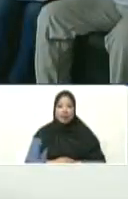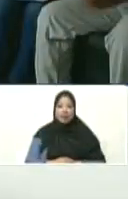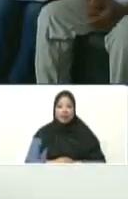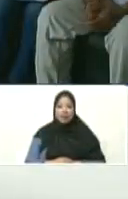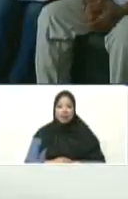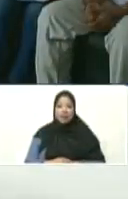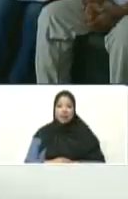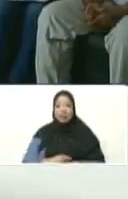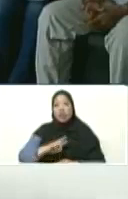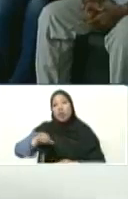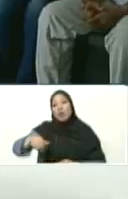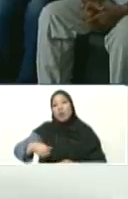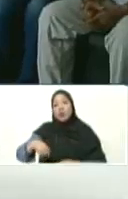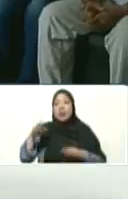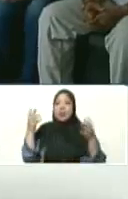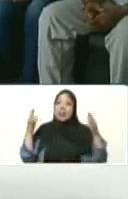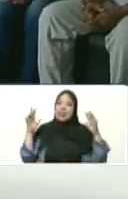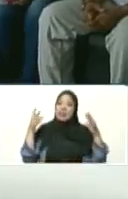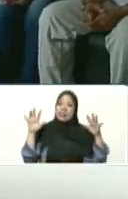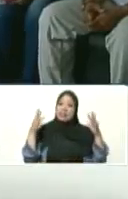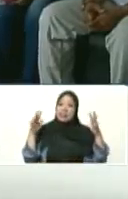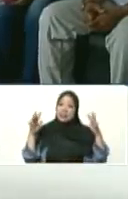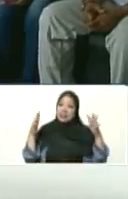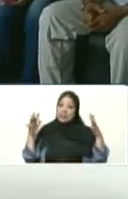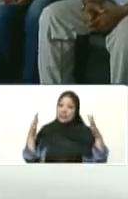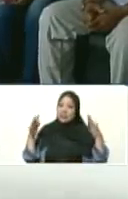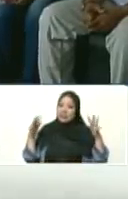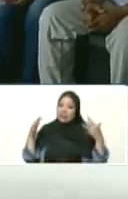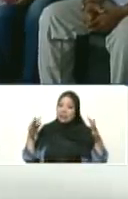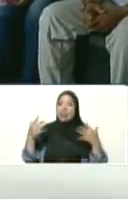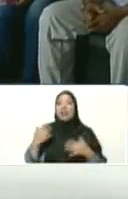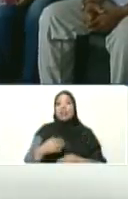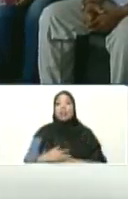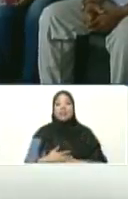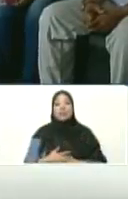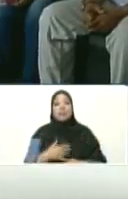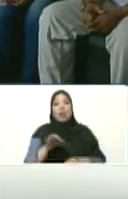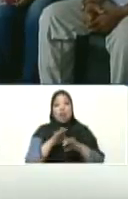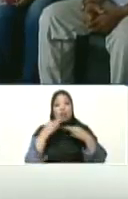Nuestro aplauso a la familia Padilla Marque, a María Alejandra,